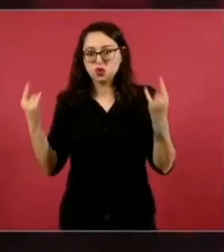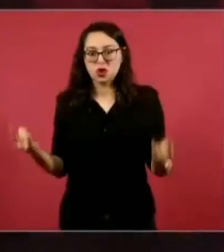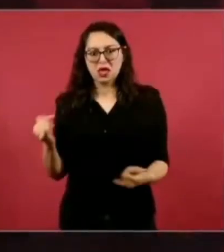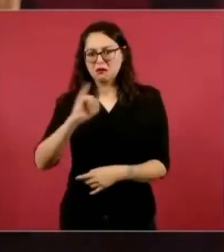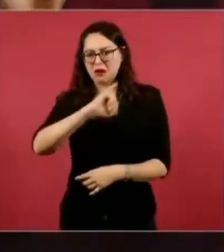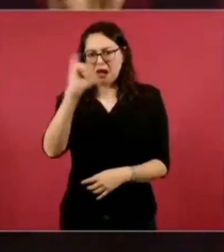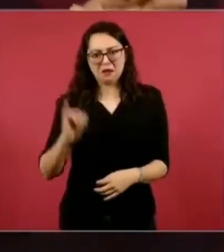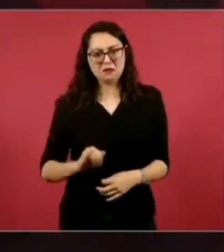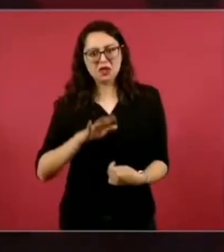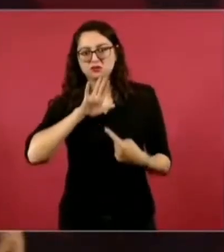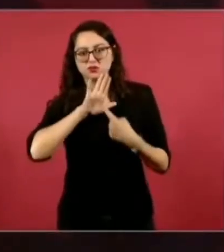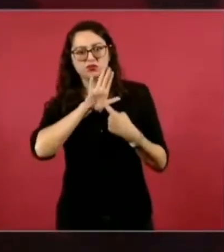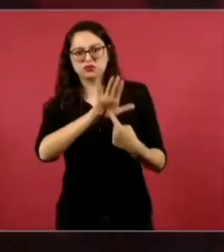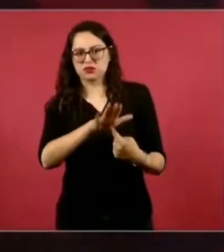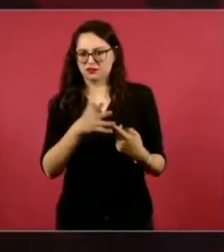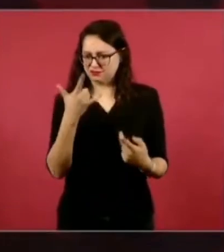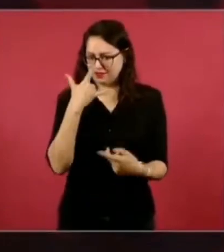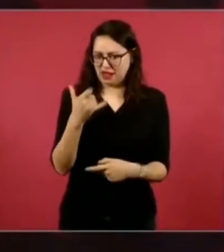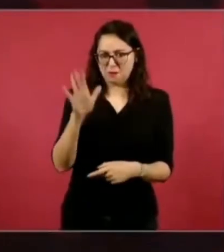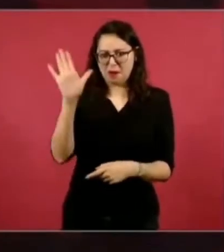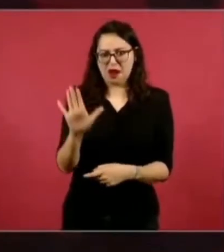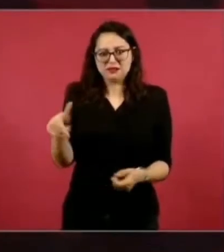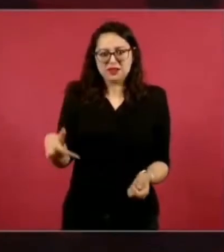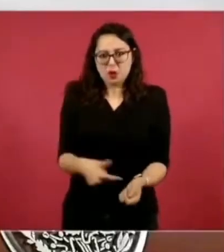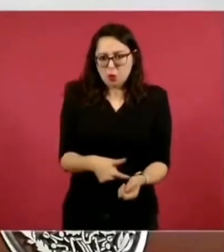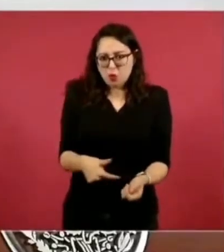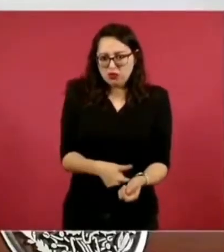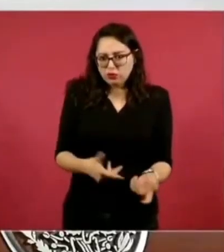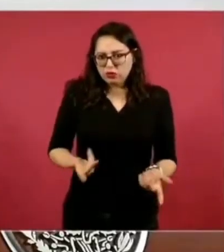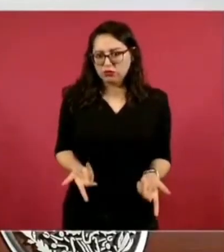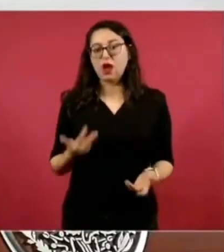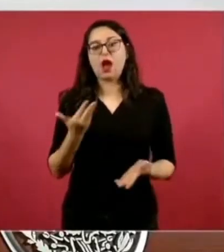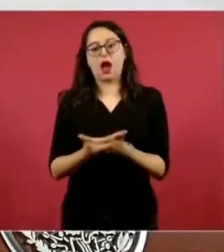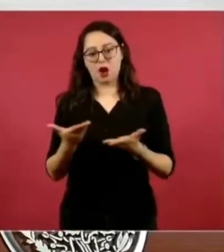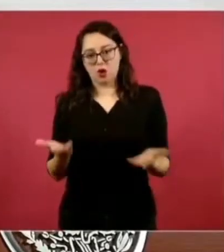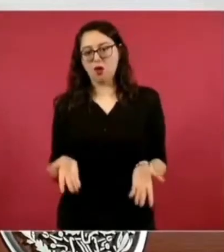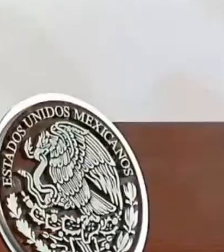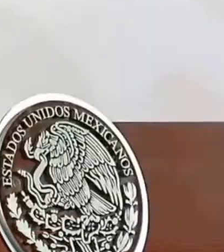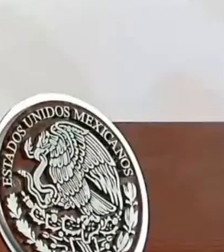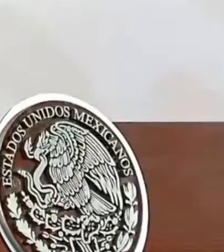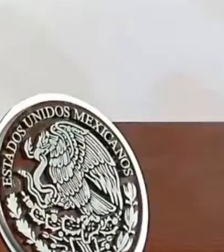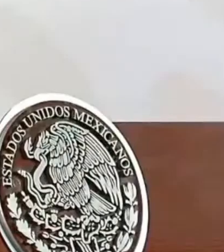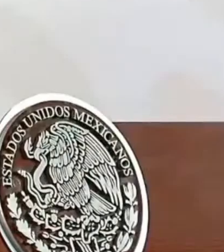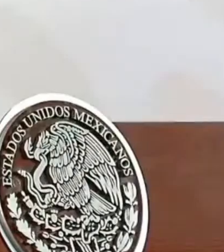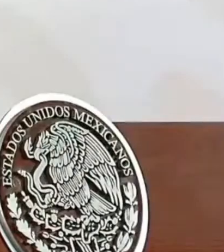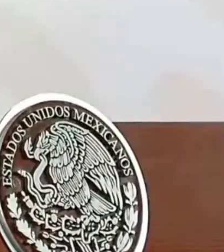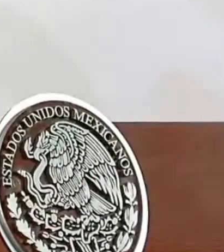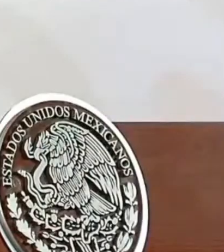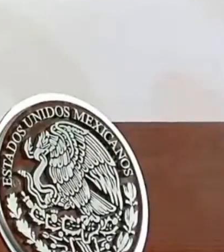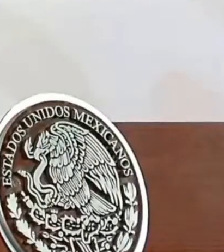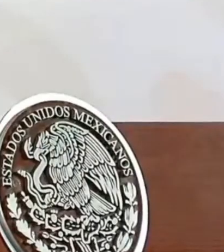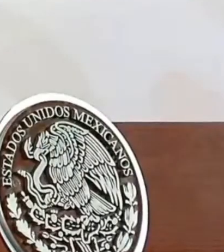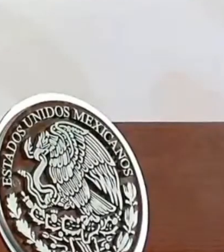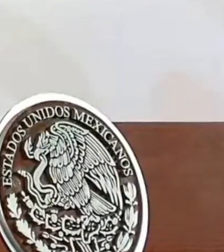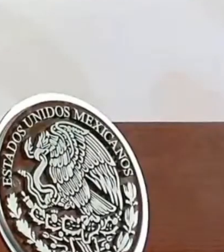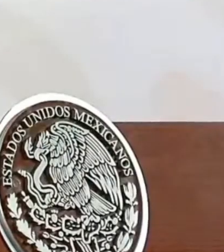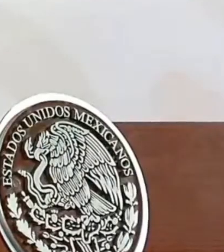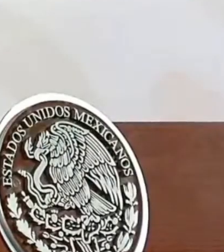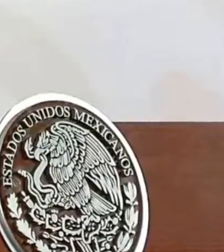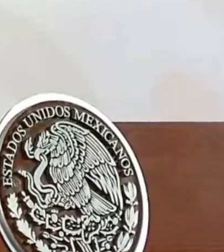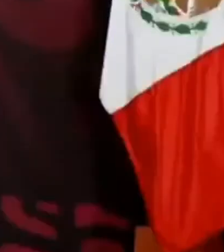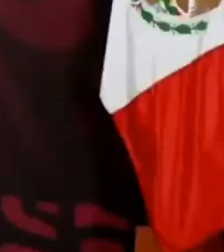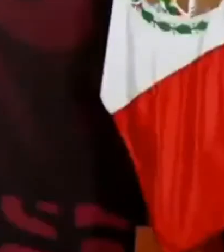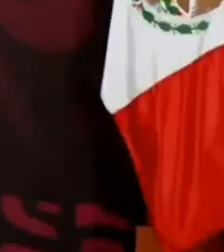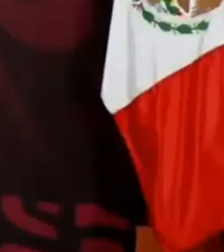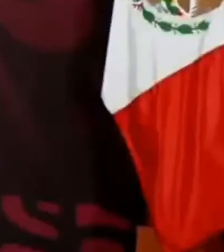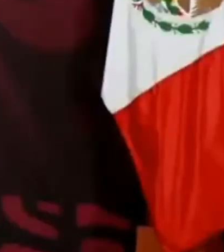ya terminados dos espacios uno para